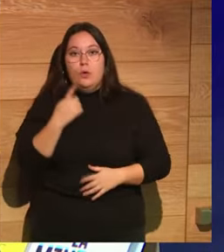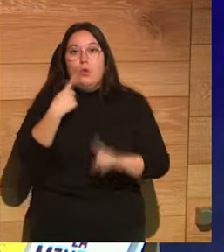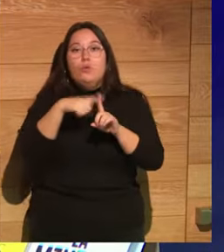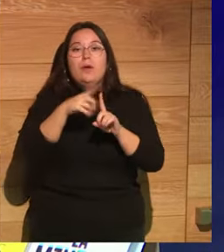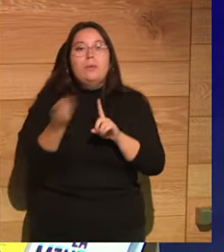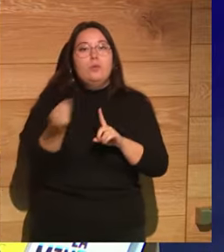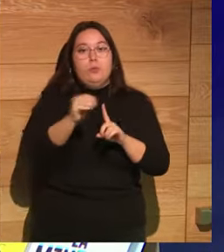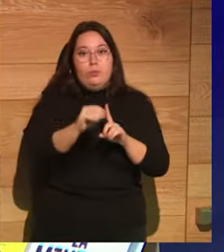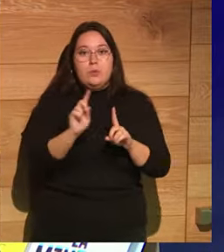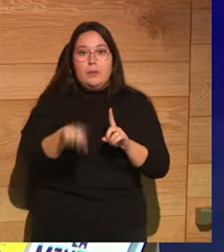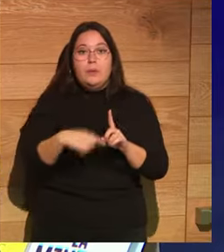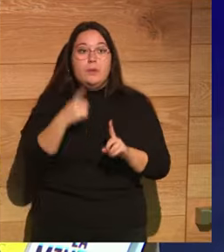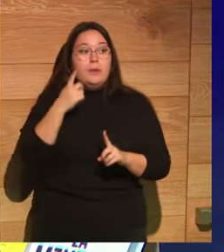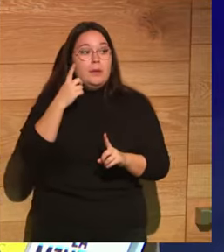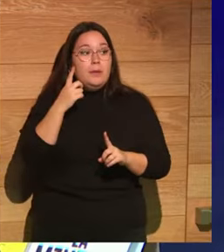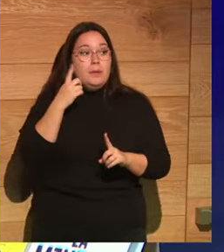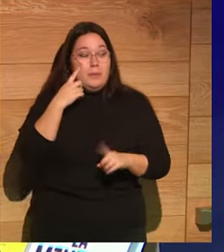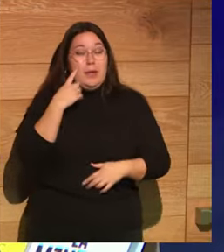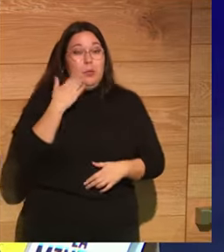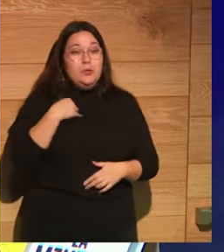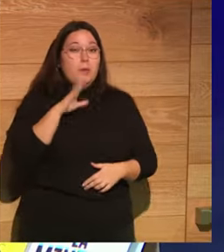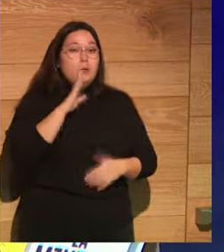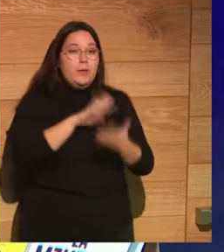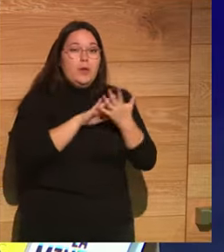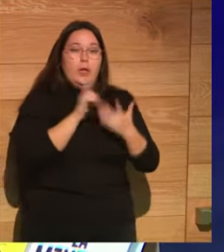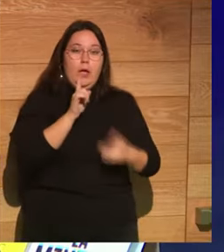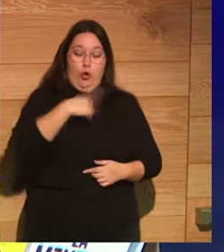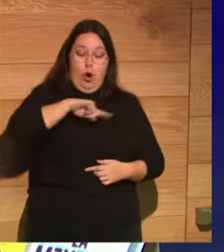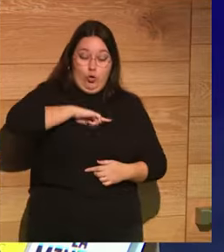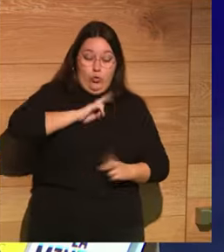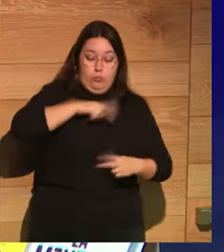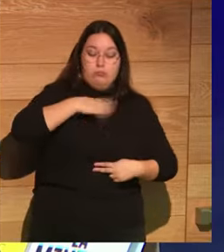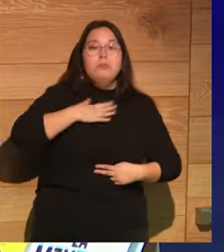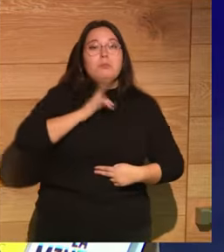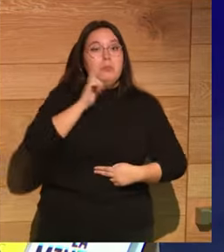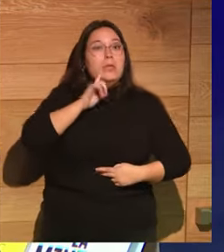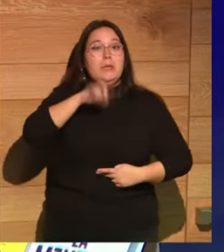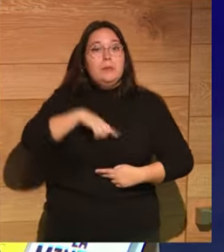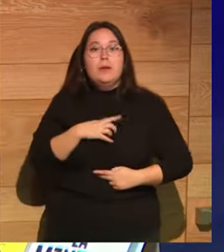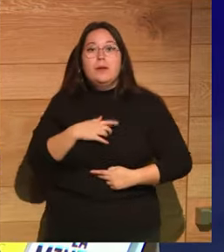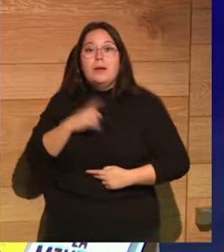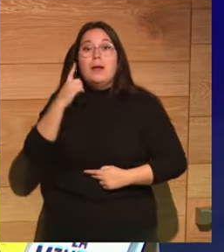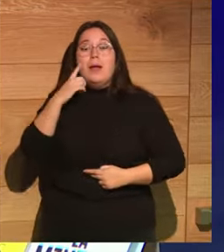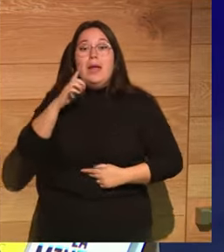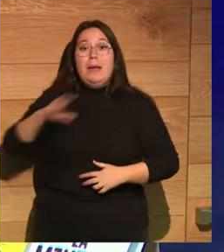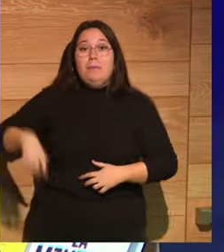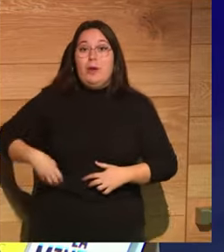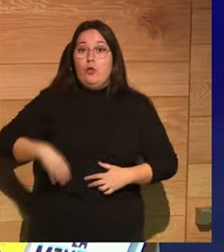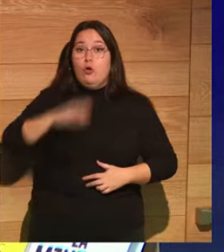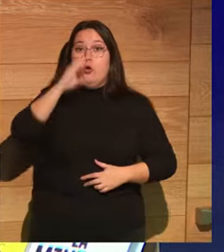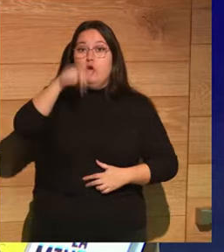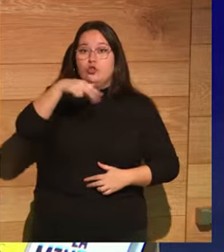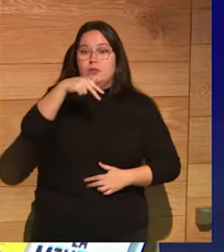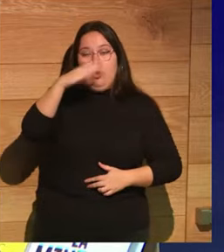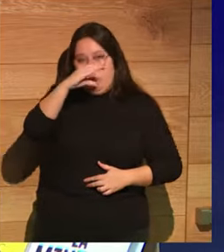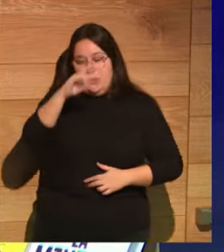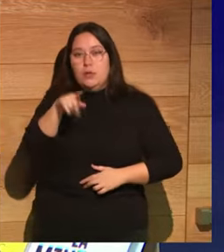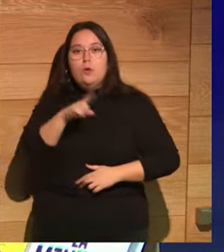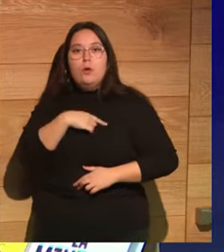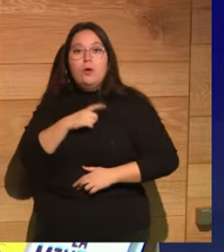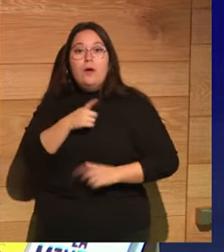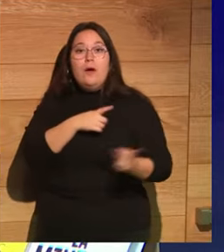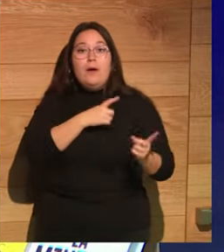elemento más hablábamos de cómo nosotros nos mentimos a nosotros mismos y en este caso es el emperador Constantino el que muchos años después de esta batalla